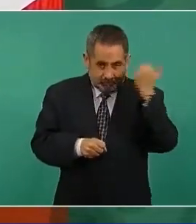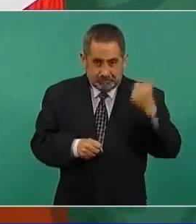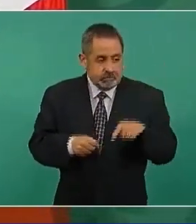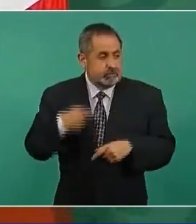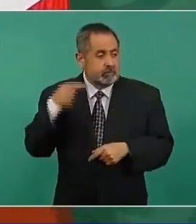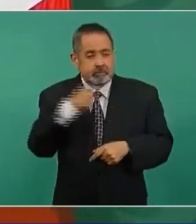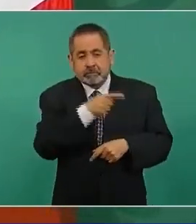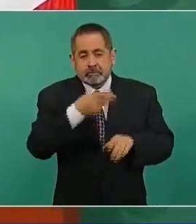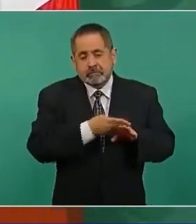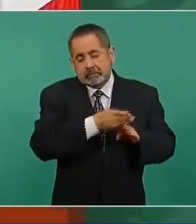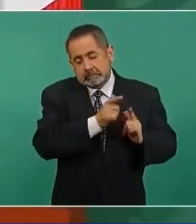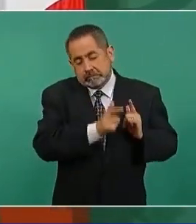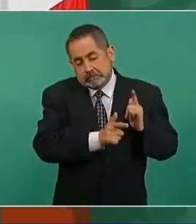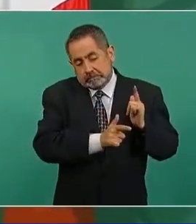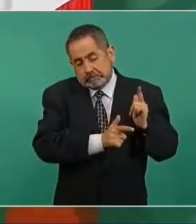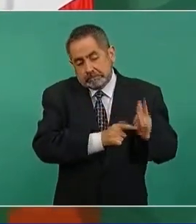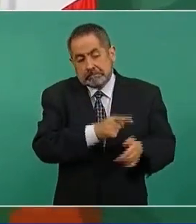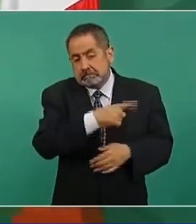lentos,